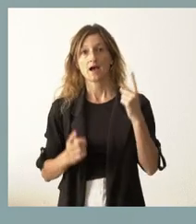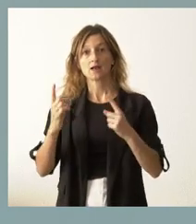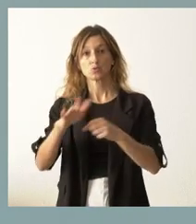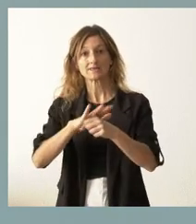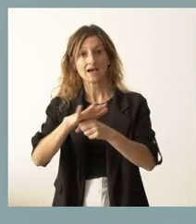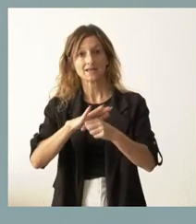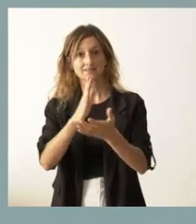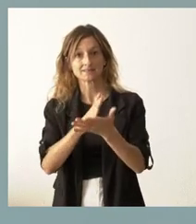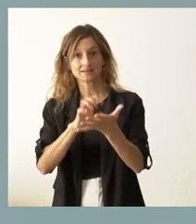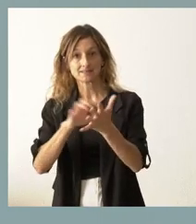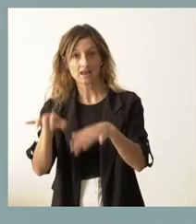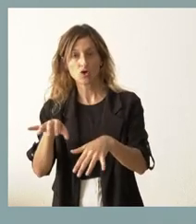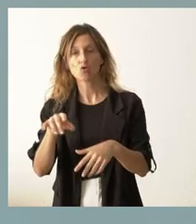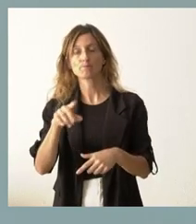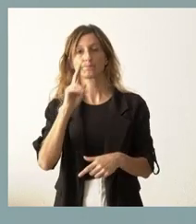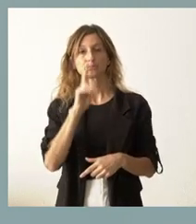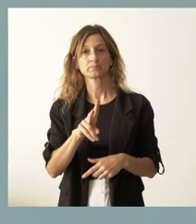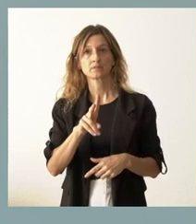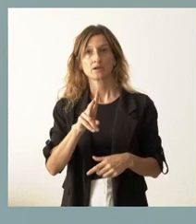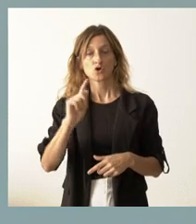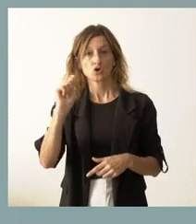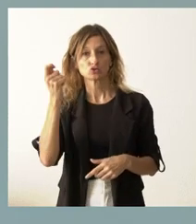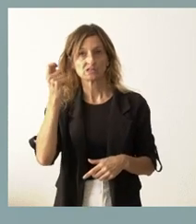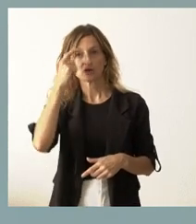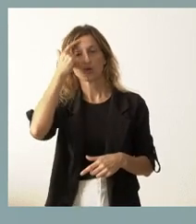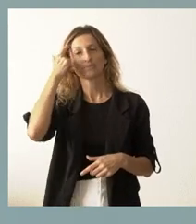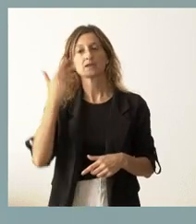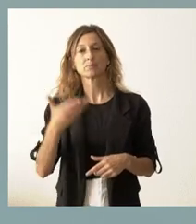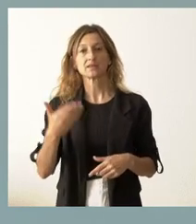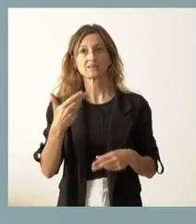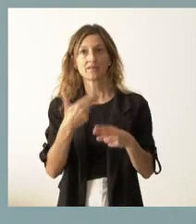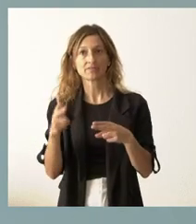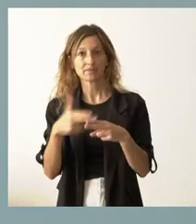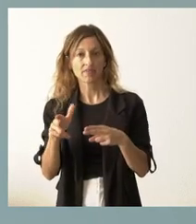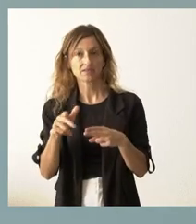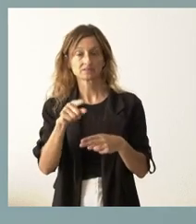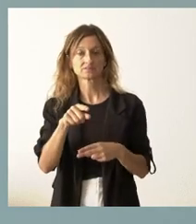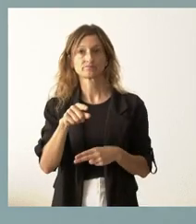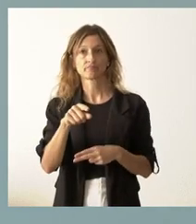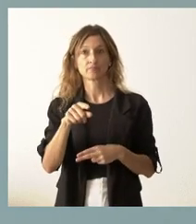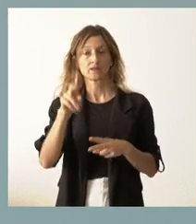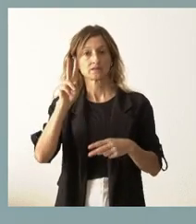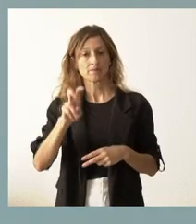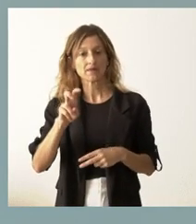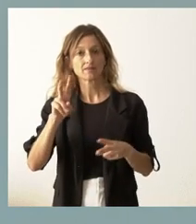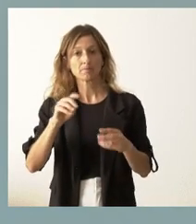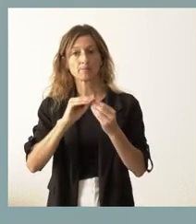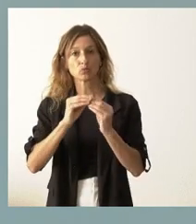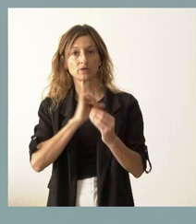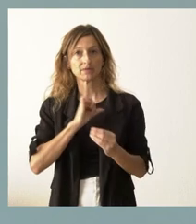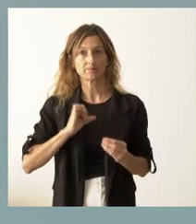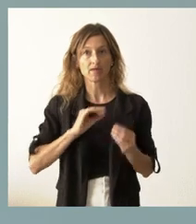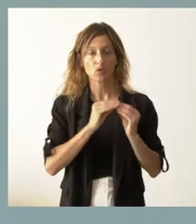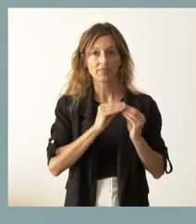autónoma donde estamos consiguiendo poner en valor estas actividades productivas, fundamentalmente lo están poniendo también muchos de los productores privados,